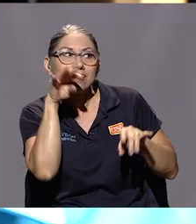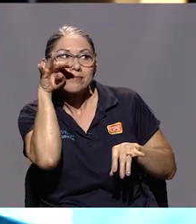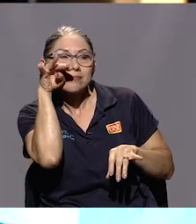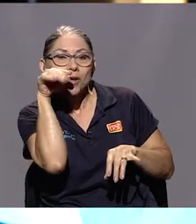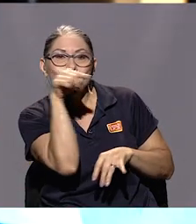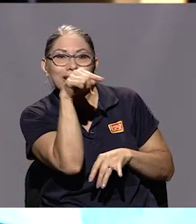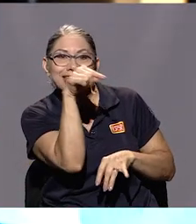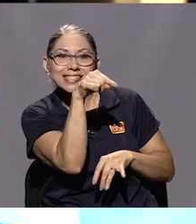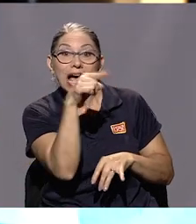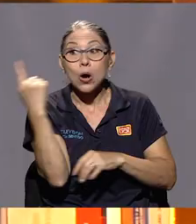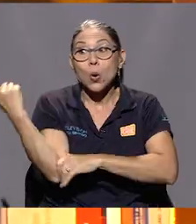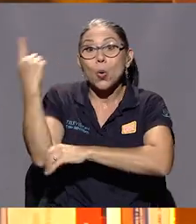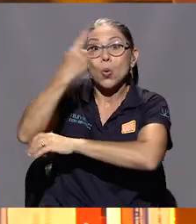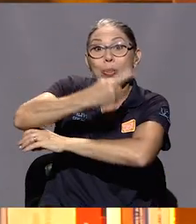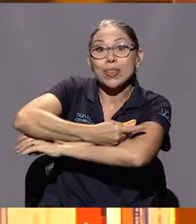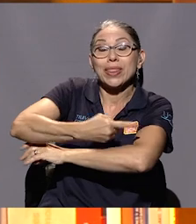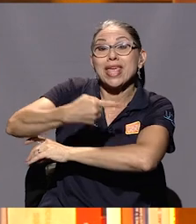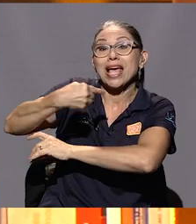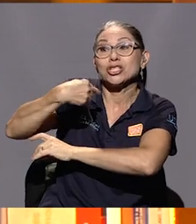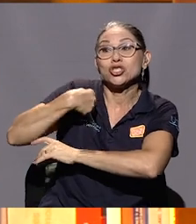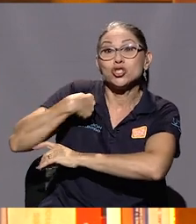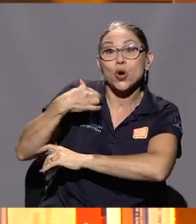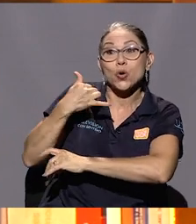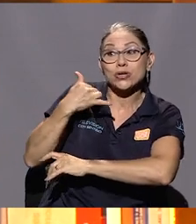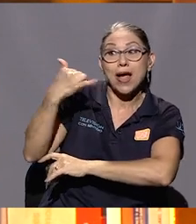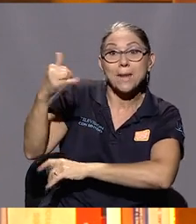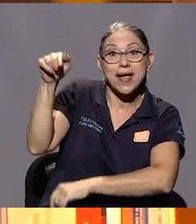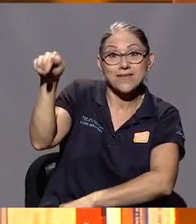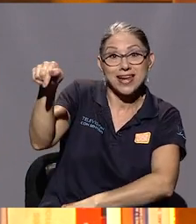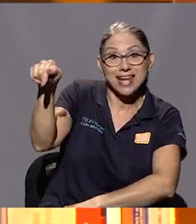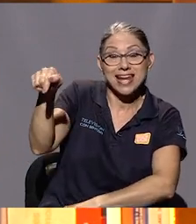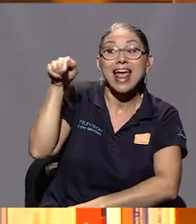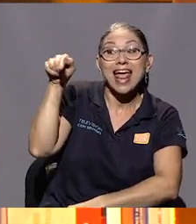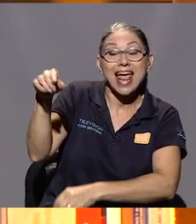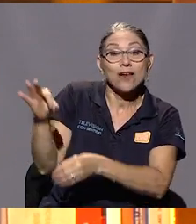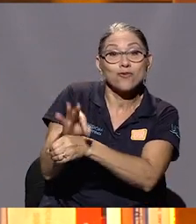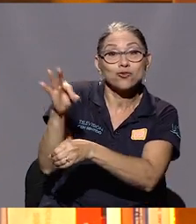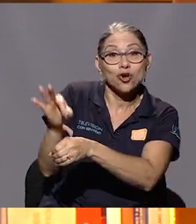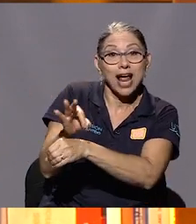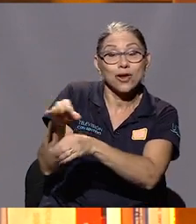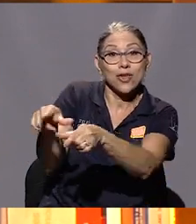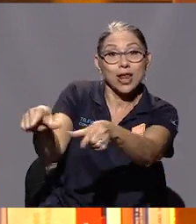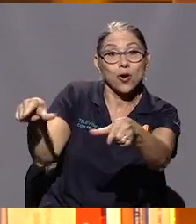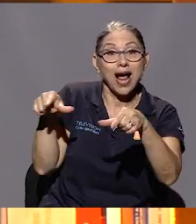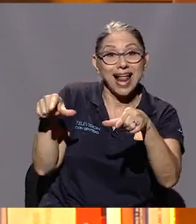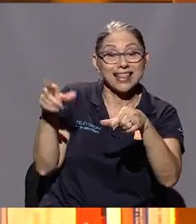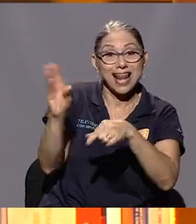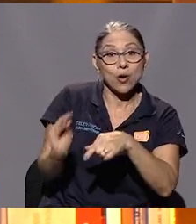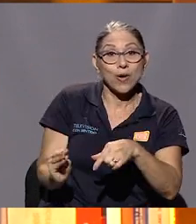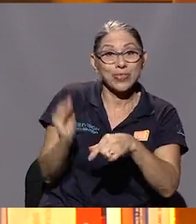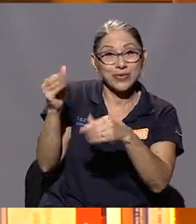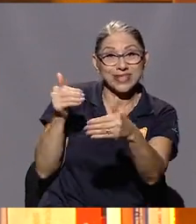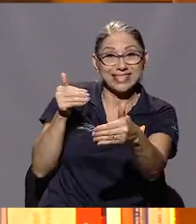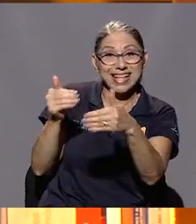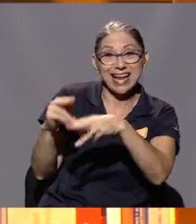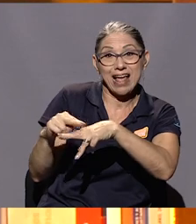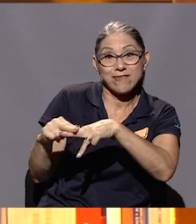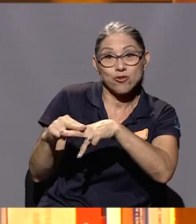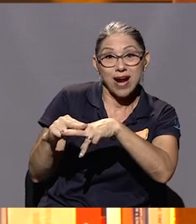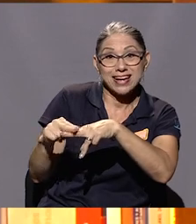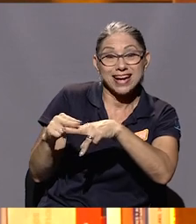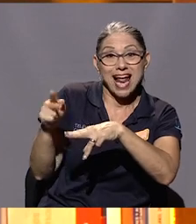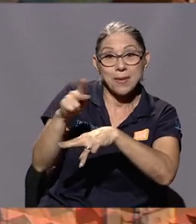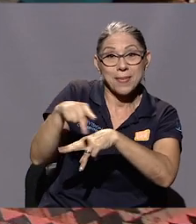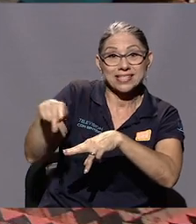llamé un día a Reynier, seguro lo llamé al local de la juventud, era funcionario del local de la juventud, que estaba por el ferrocarril al